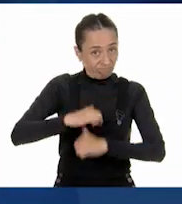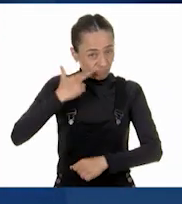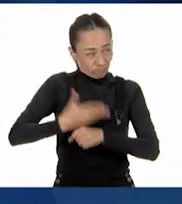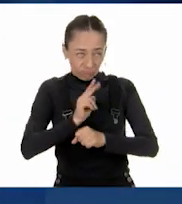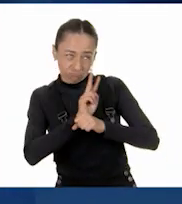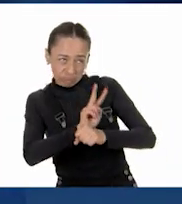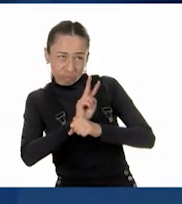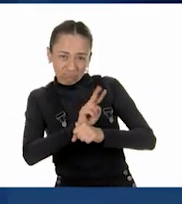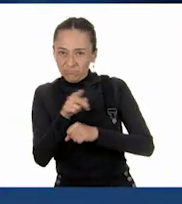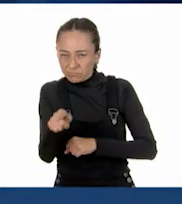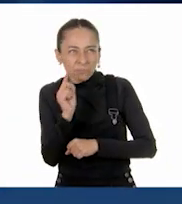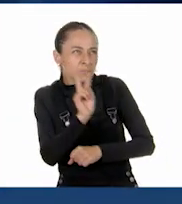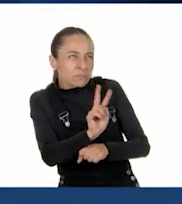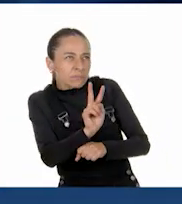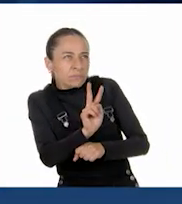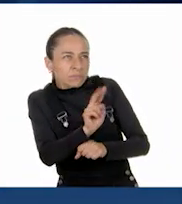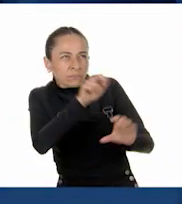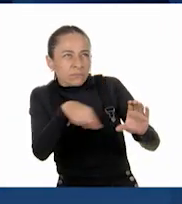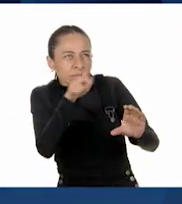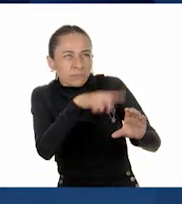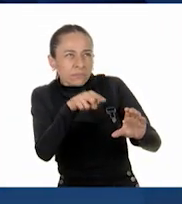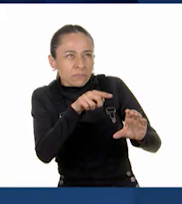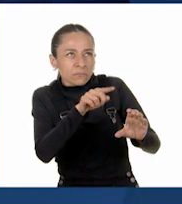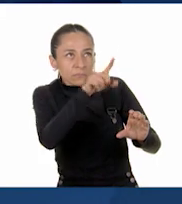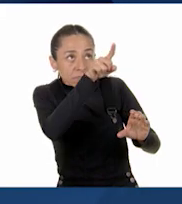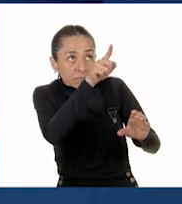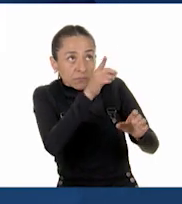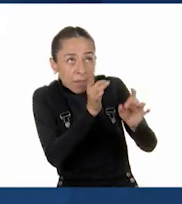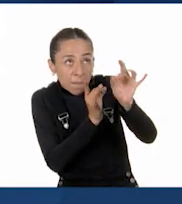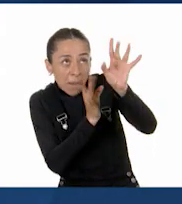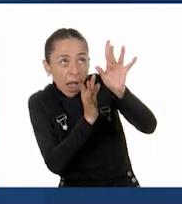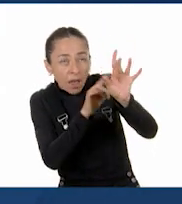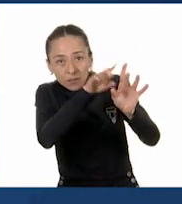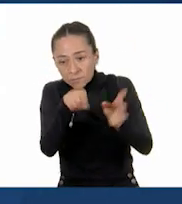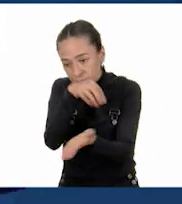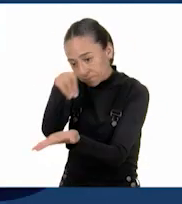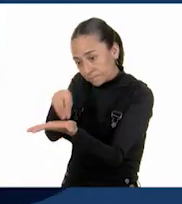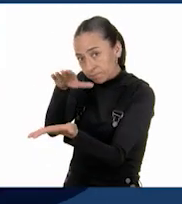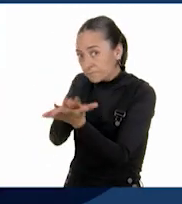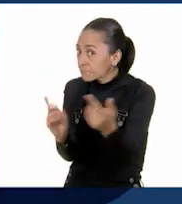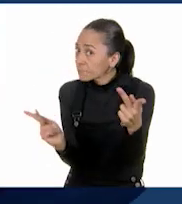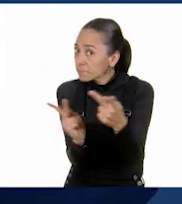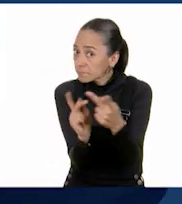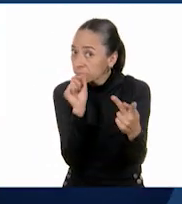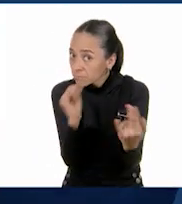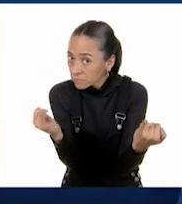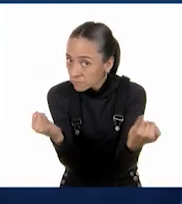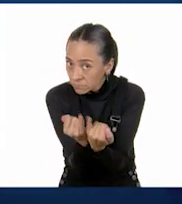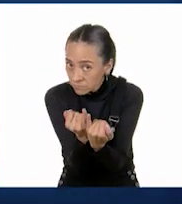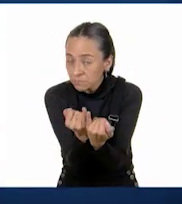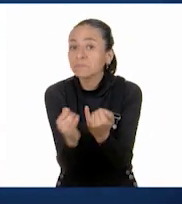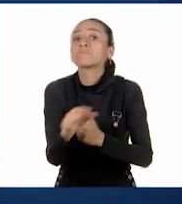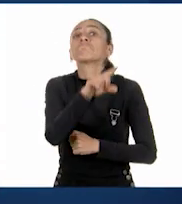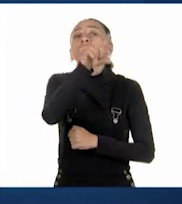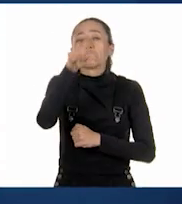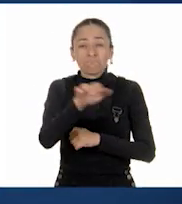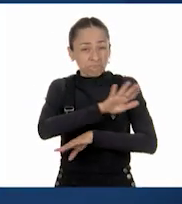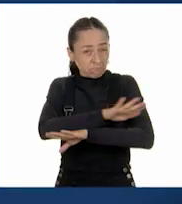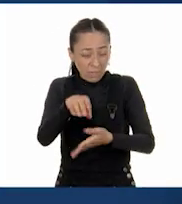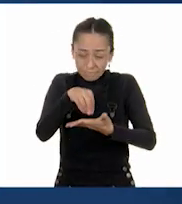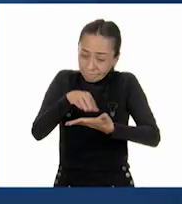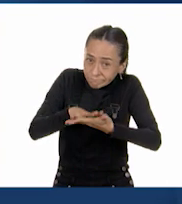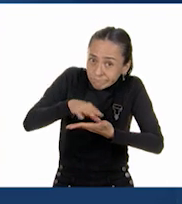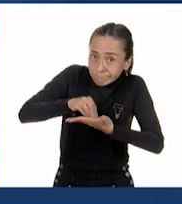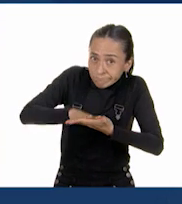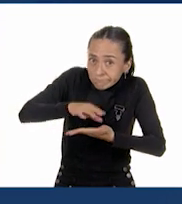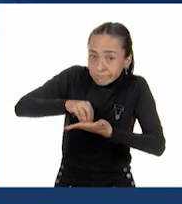la ruleta y la que se registra sea la misma. Ya con los datos registrados, cada participante registrará